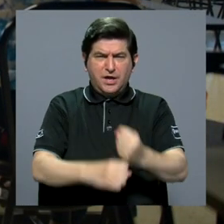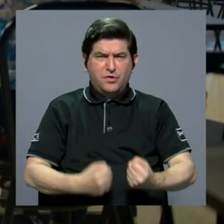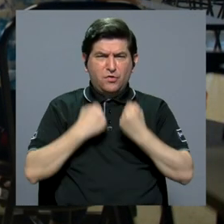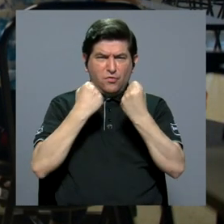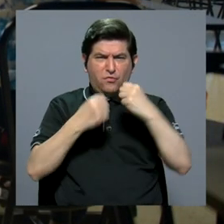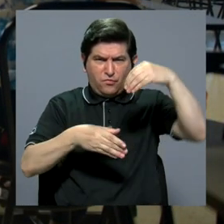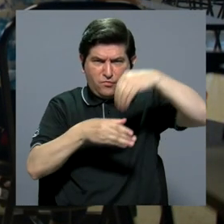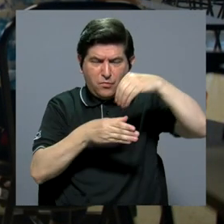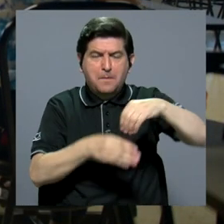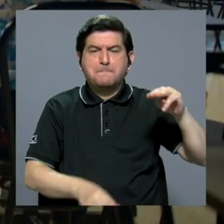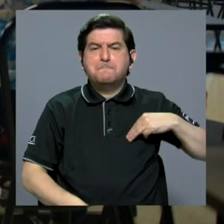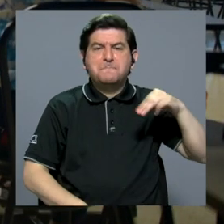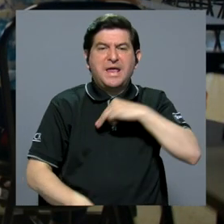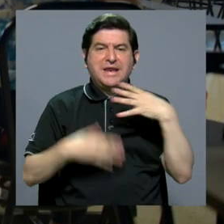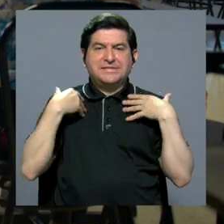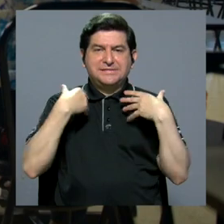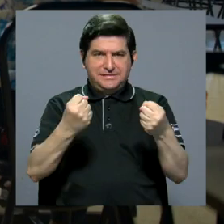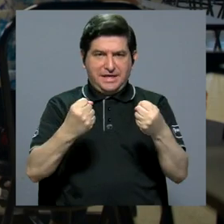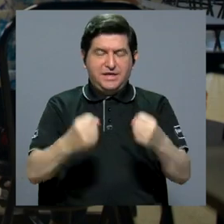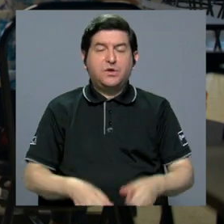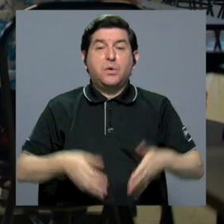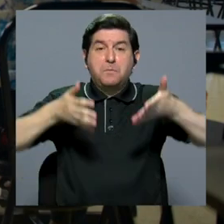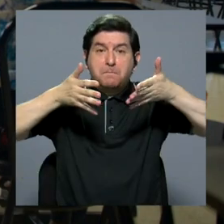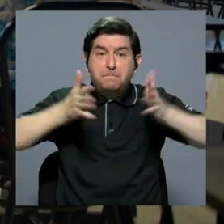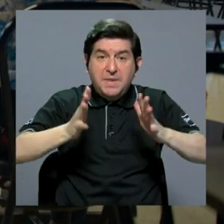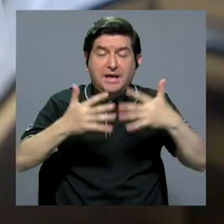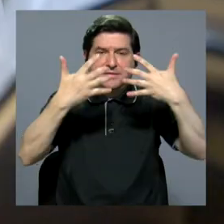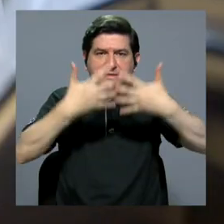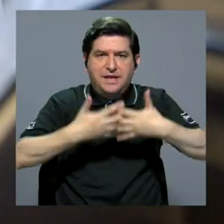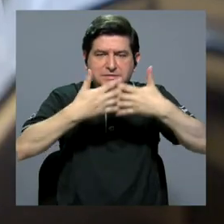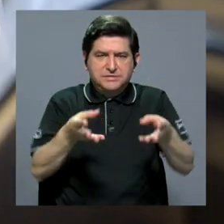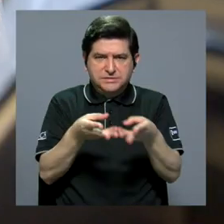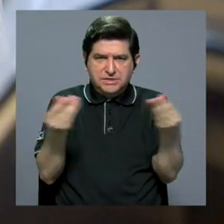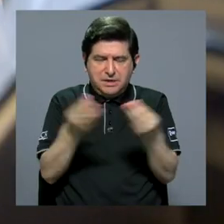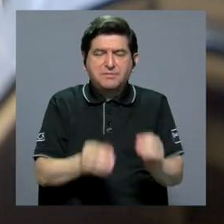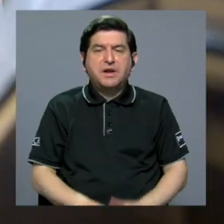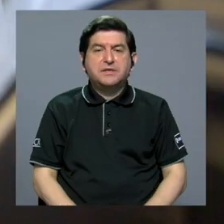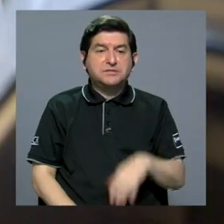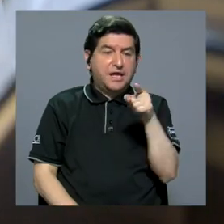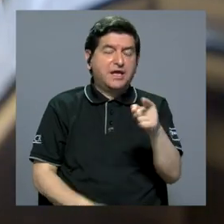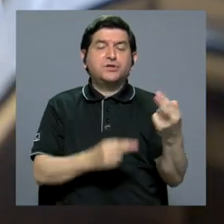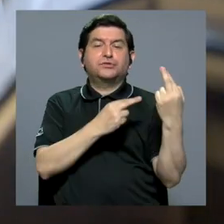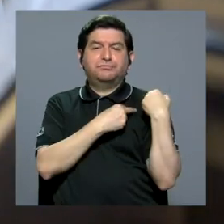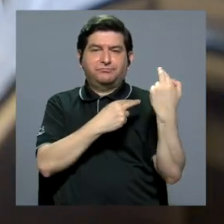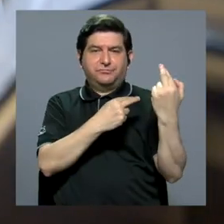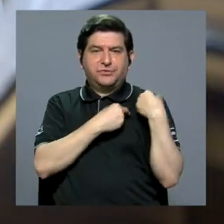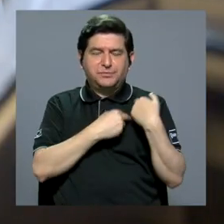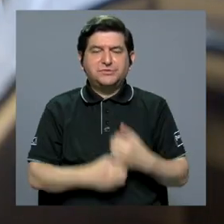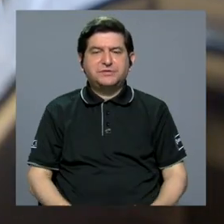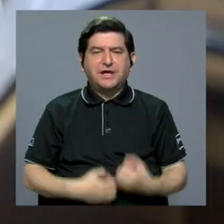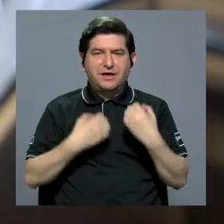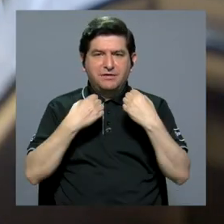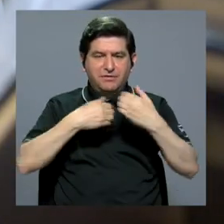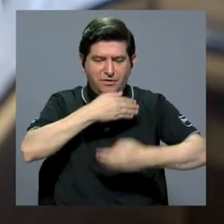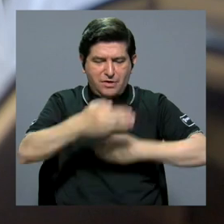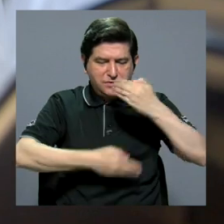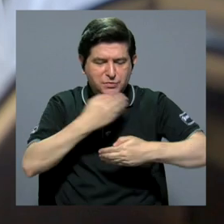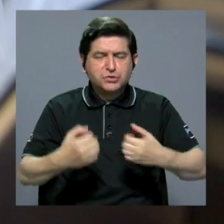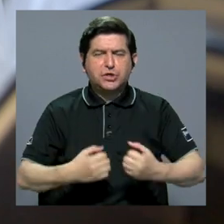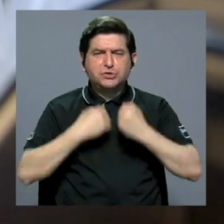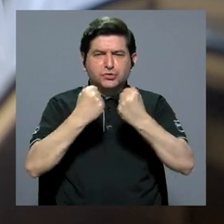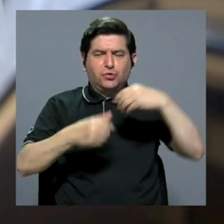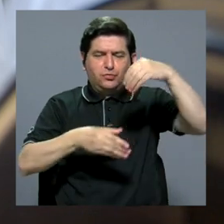asegurar la fortificación es el Ministerio de Salud, mientras que las empresas productoras suelen ser las encargadas de la